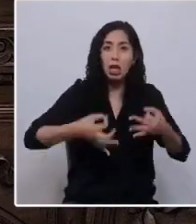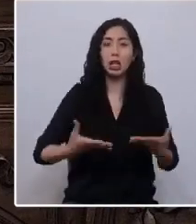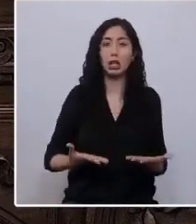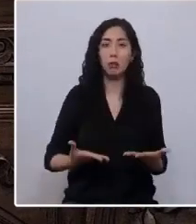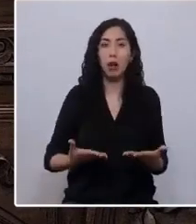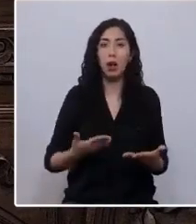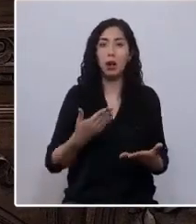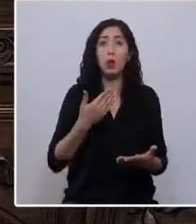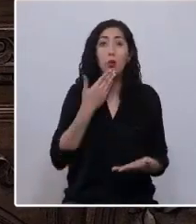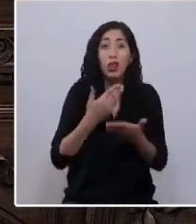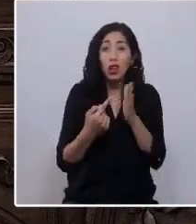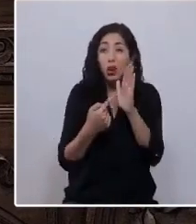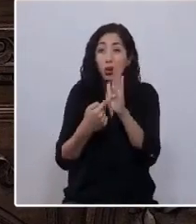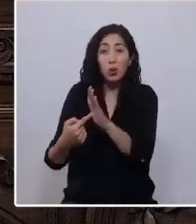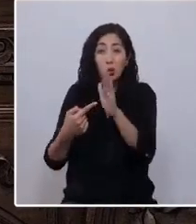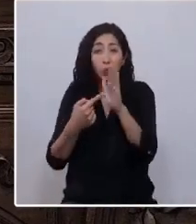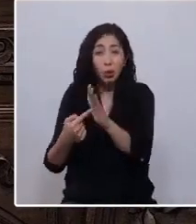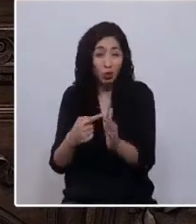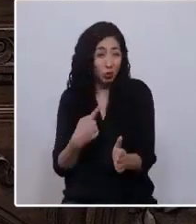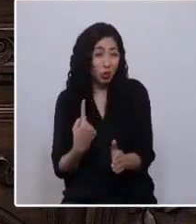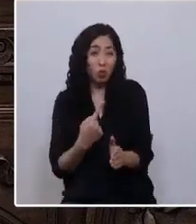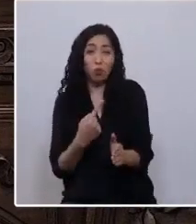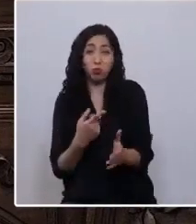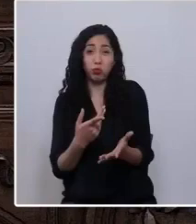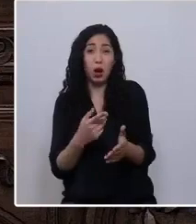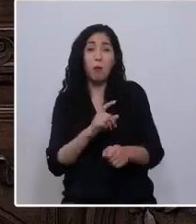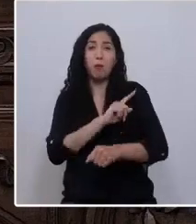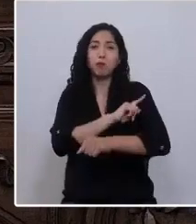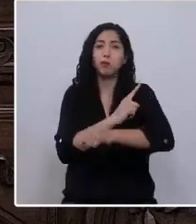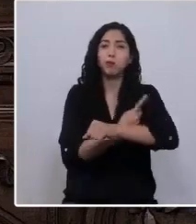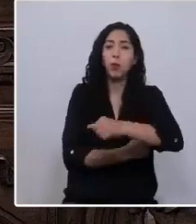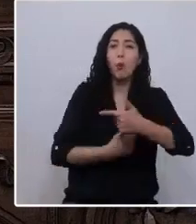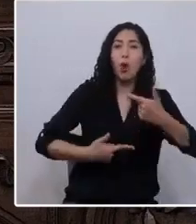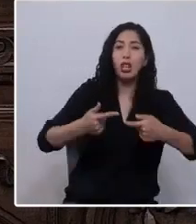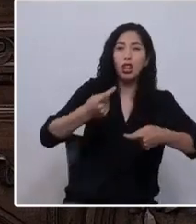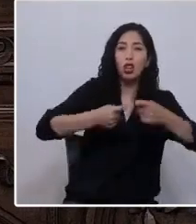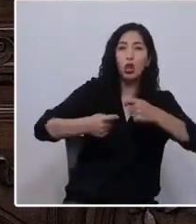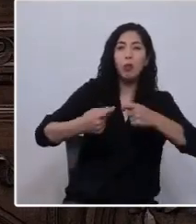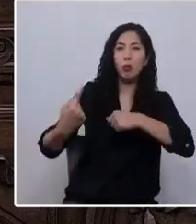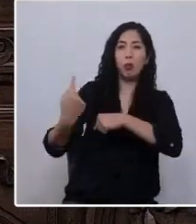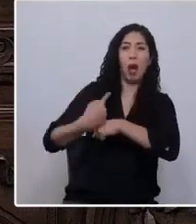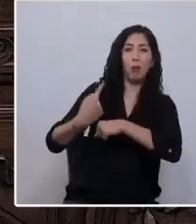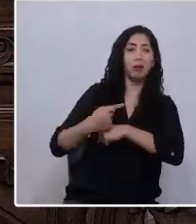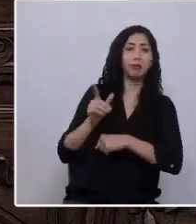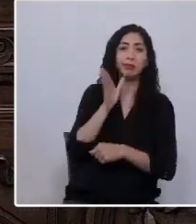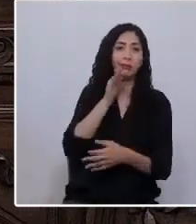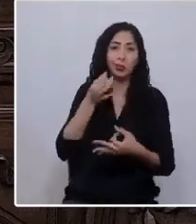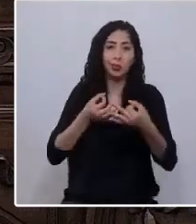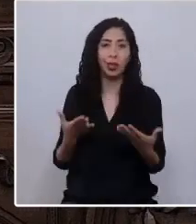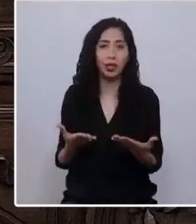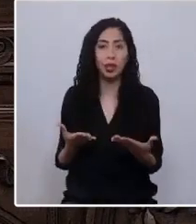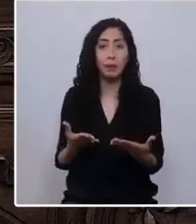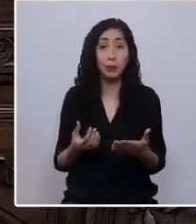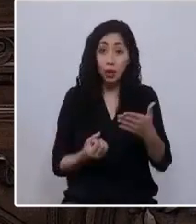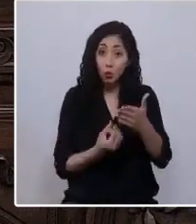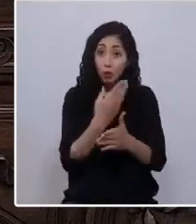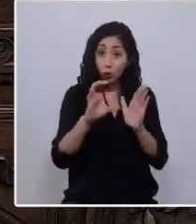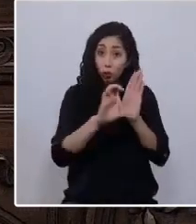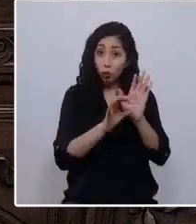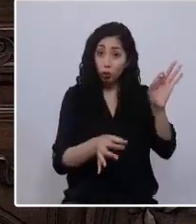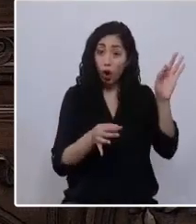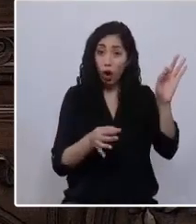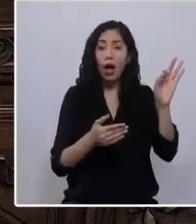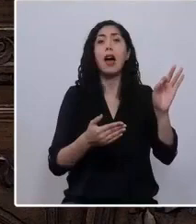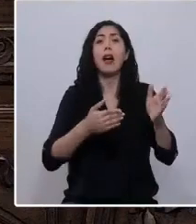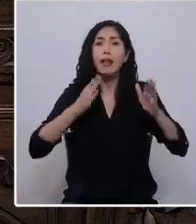monocultural de un orden jurídico, político y económico injusto. Esta nueva Constitución debe contemplar